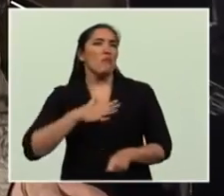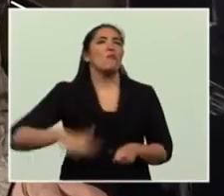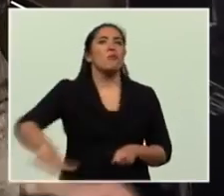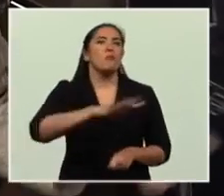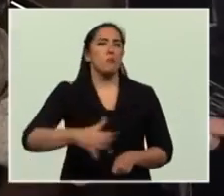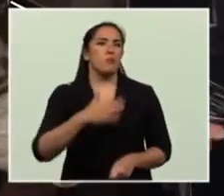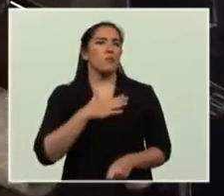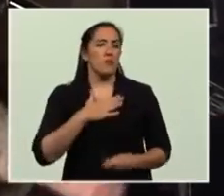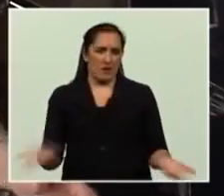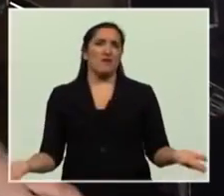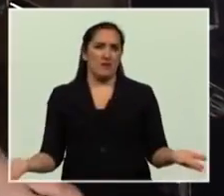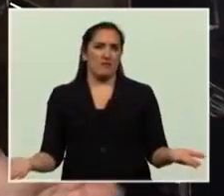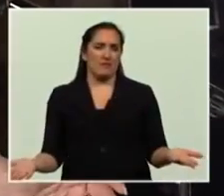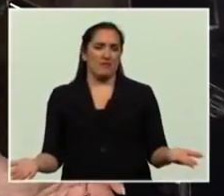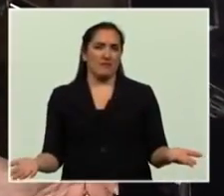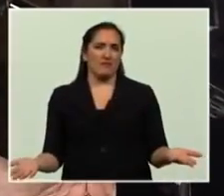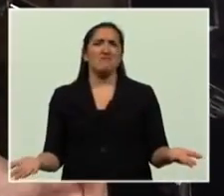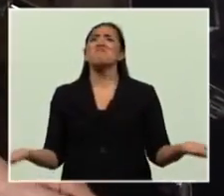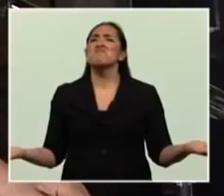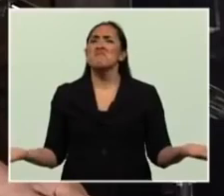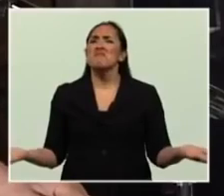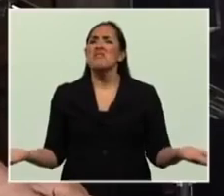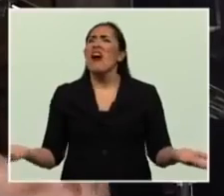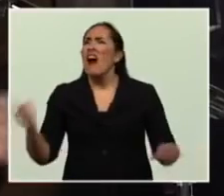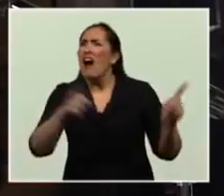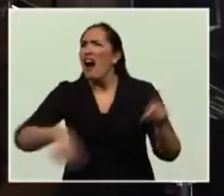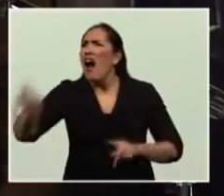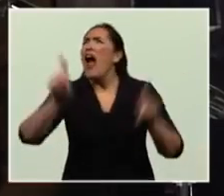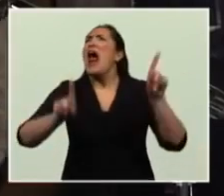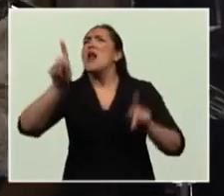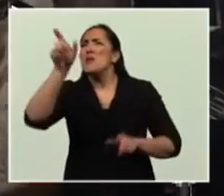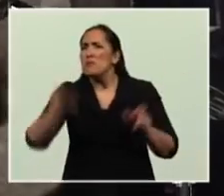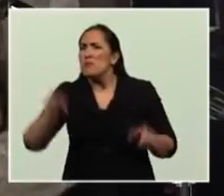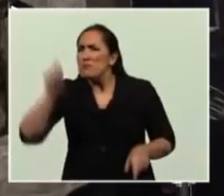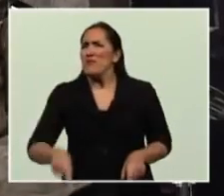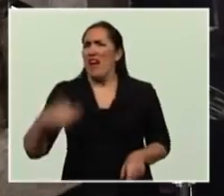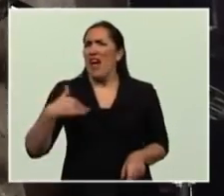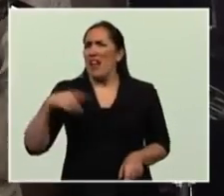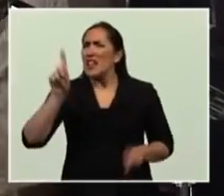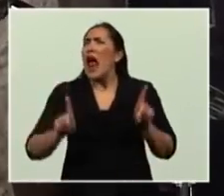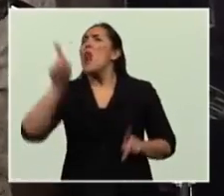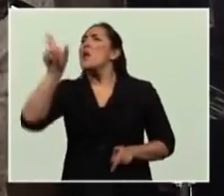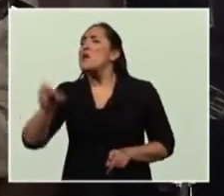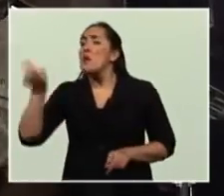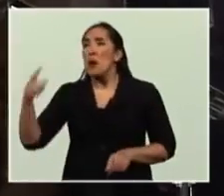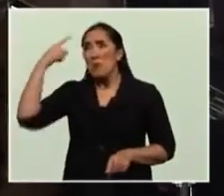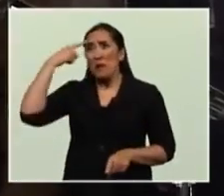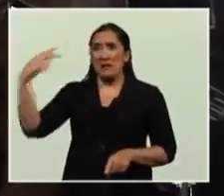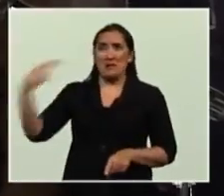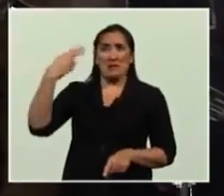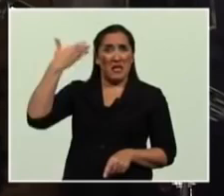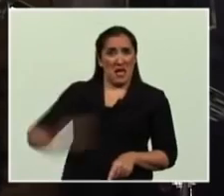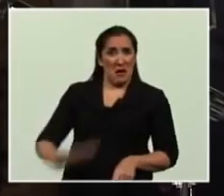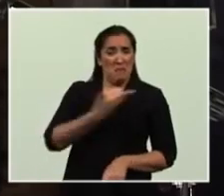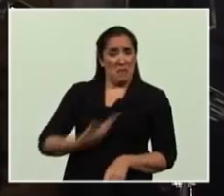pueblo. A ver, alguien cree, algún argentino cree que si esta Presidenta,